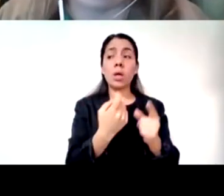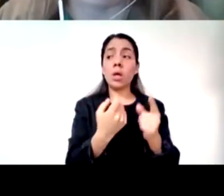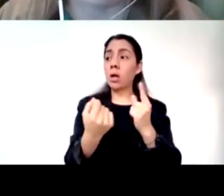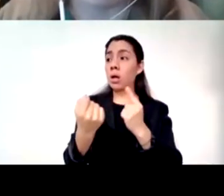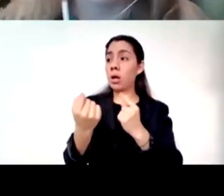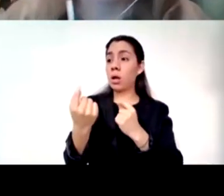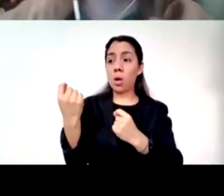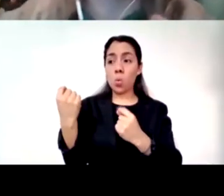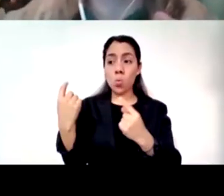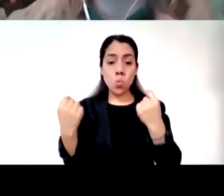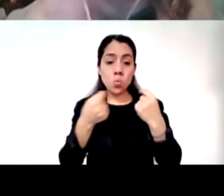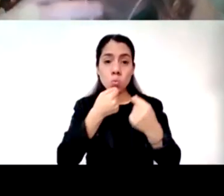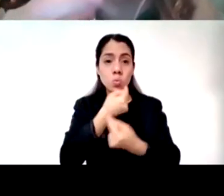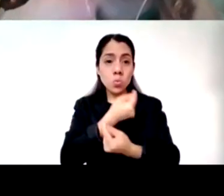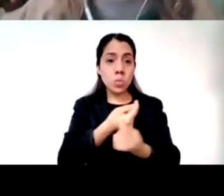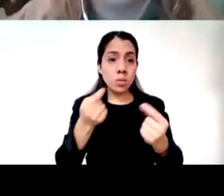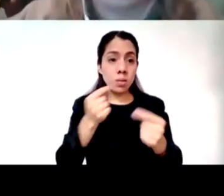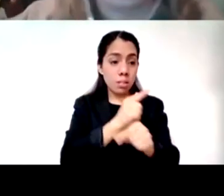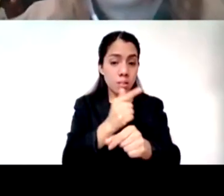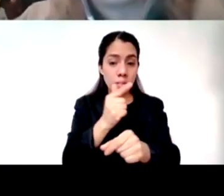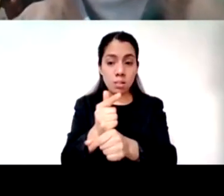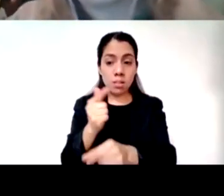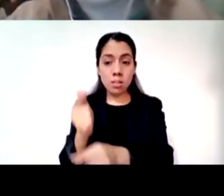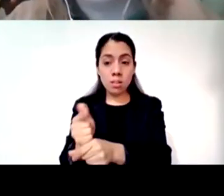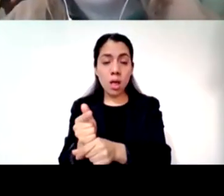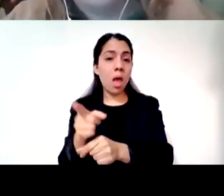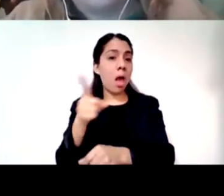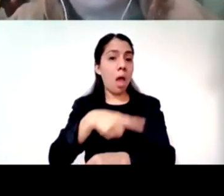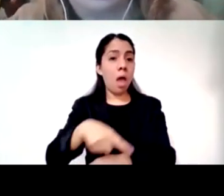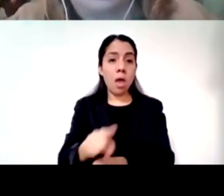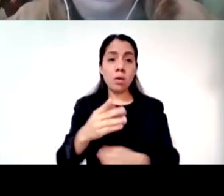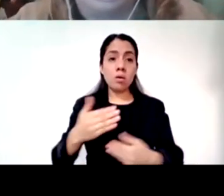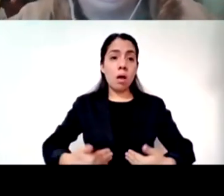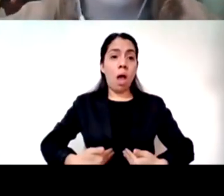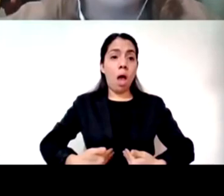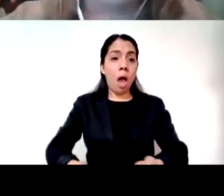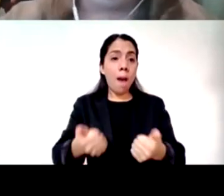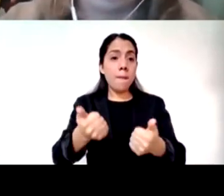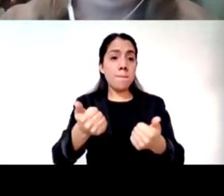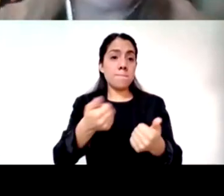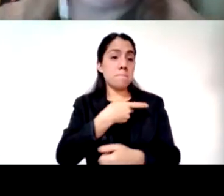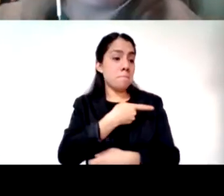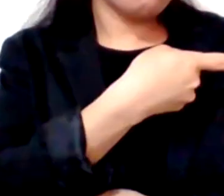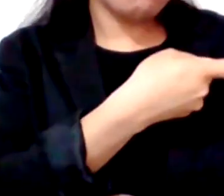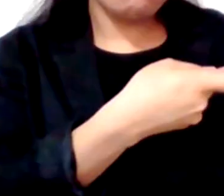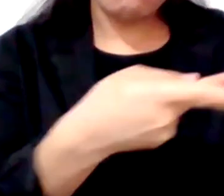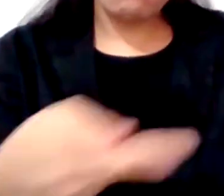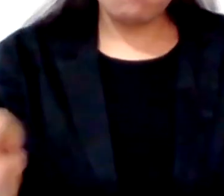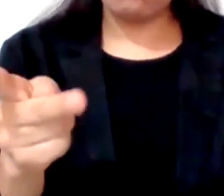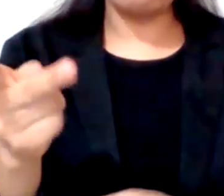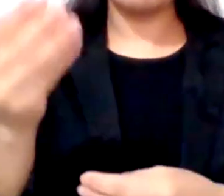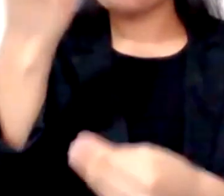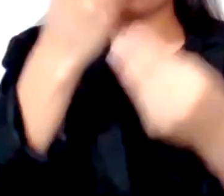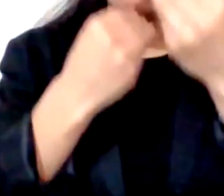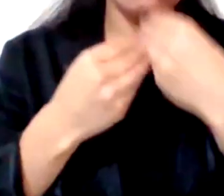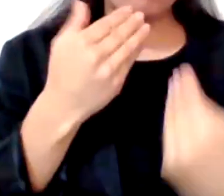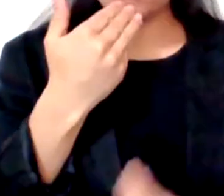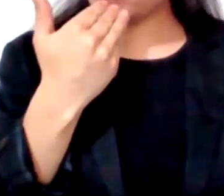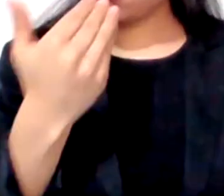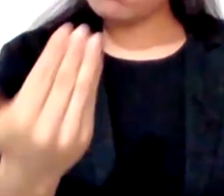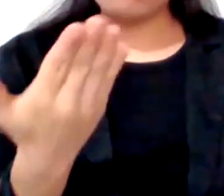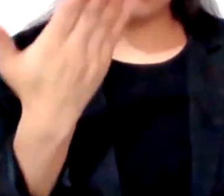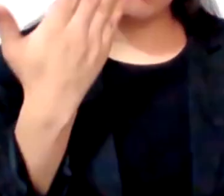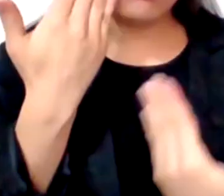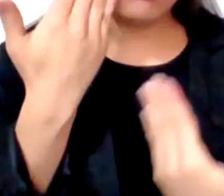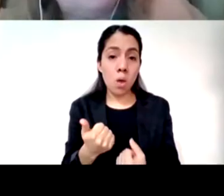alimentos entonces es un duelo con hambre ¿no cierto? no es solo un duelo sin internet o un duelo sin celular